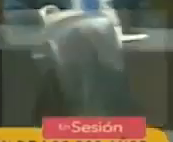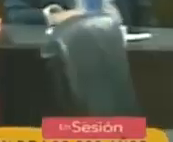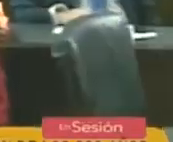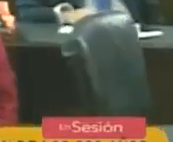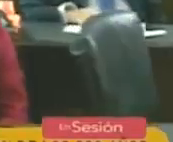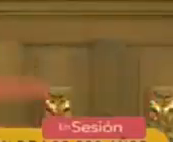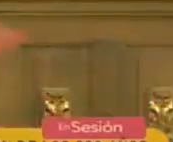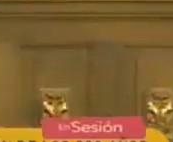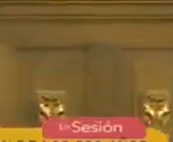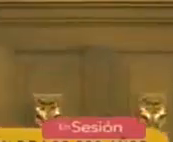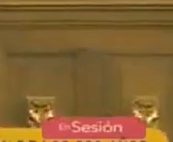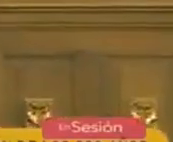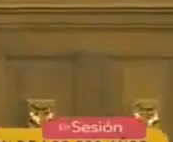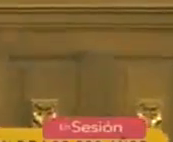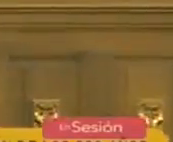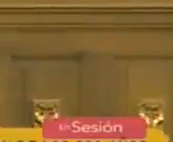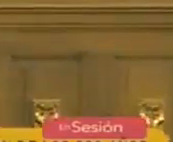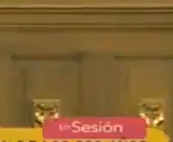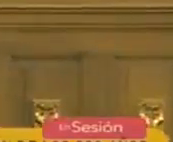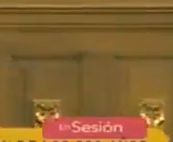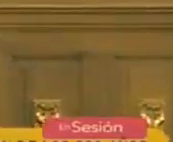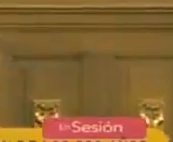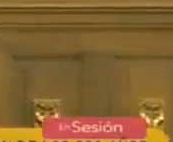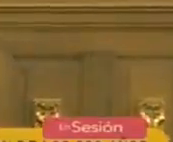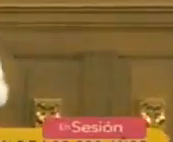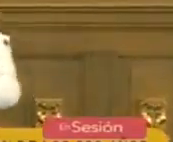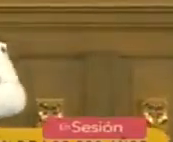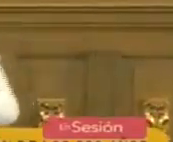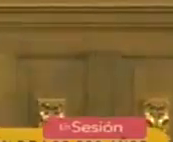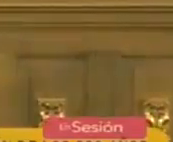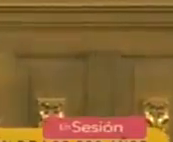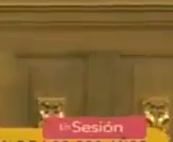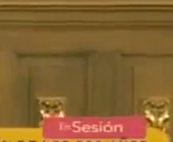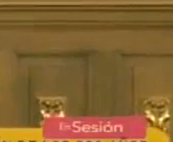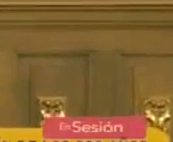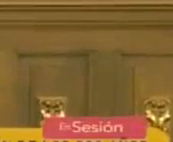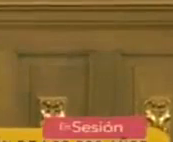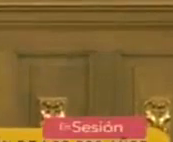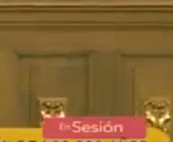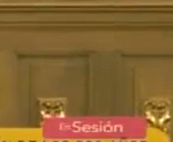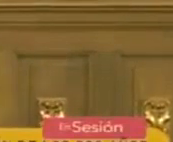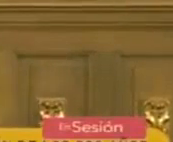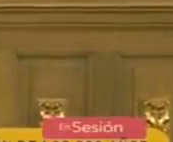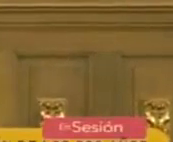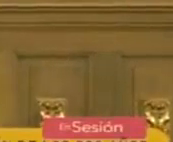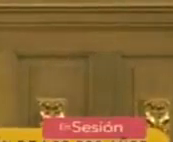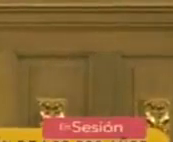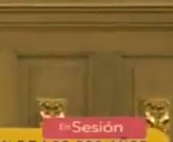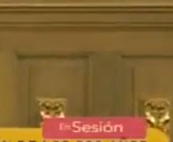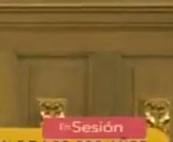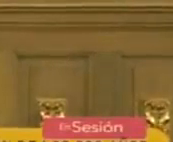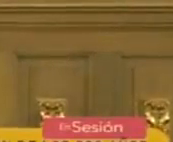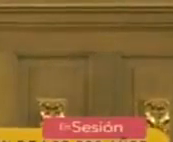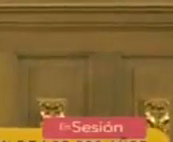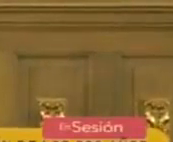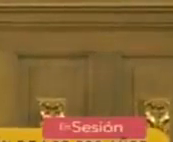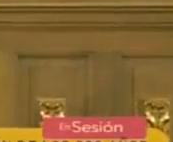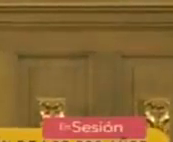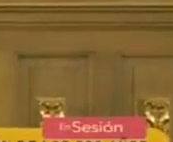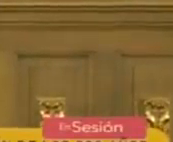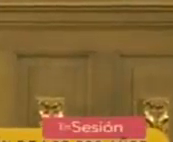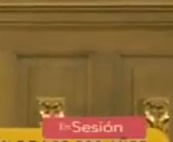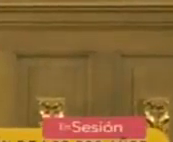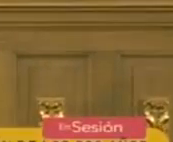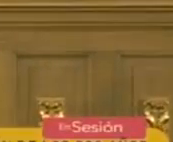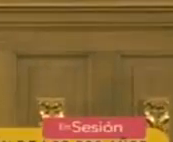gracias diputado ciudadana secretaria por favor sirve a acelerar el proyecto de acuerdo presentado por la diputada blanca